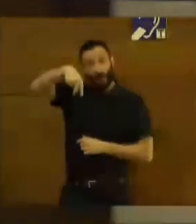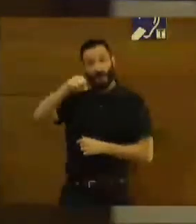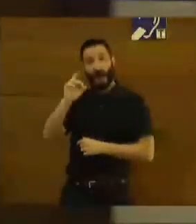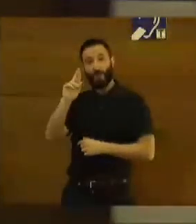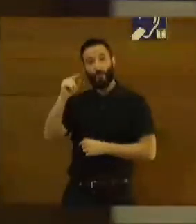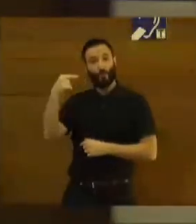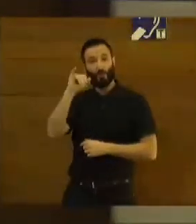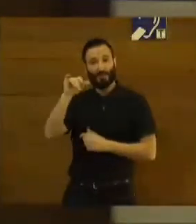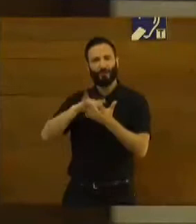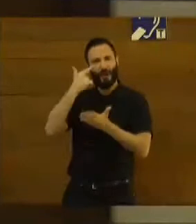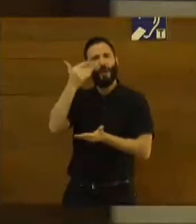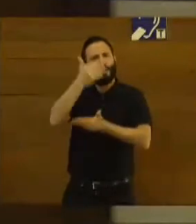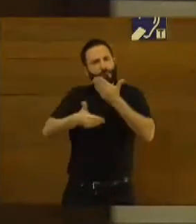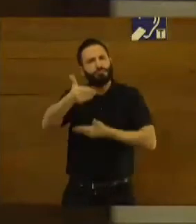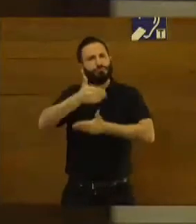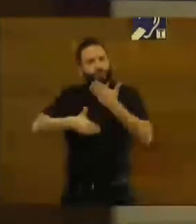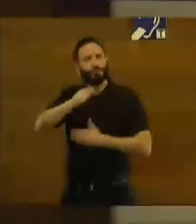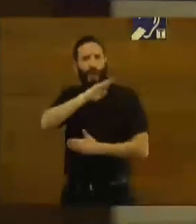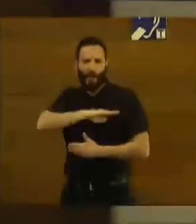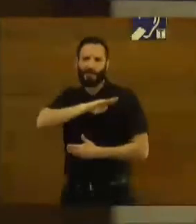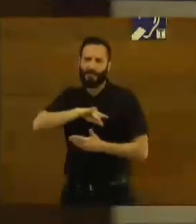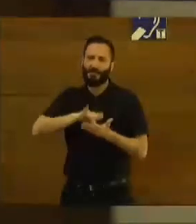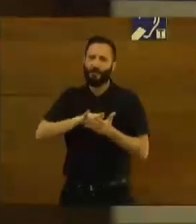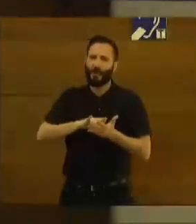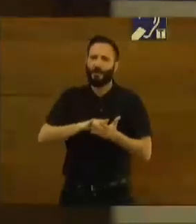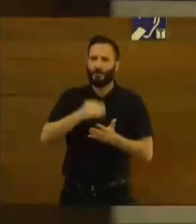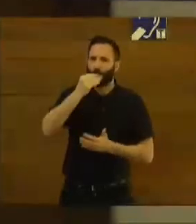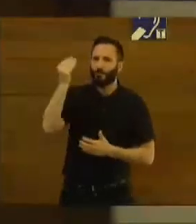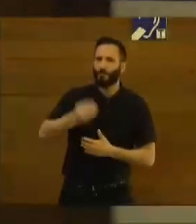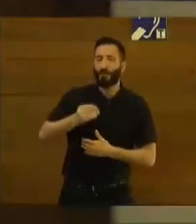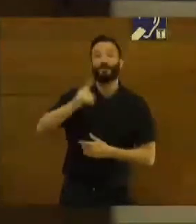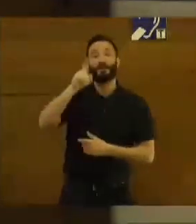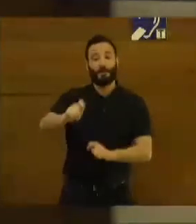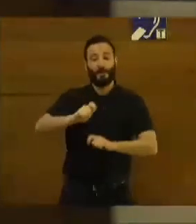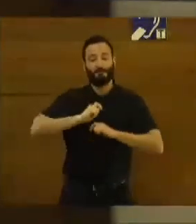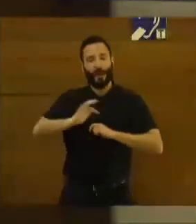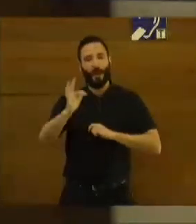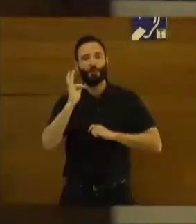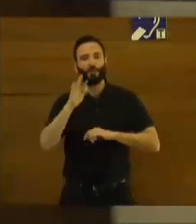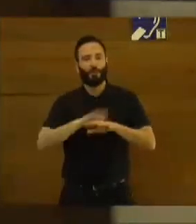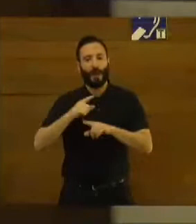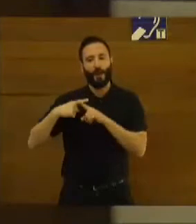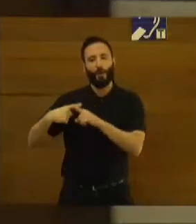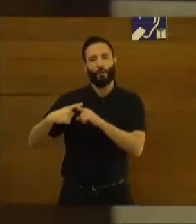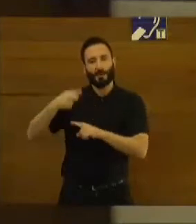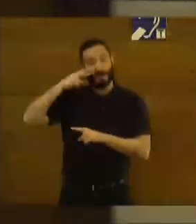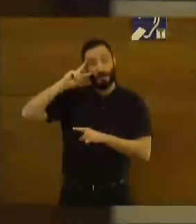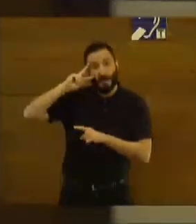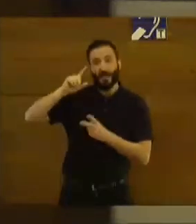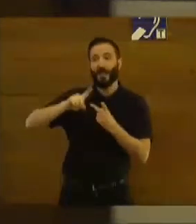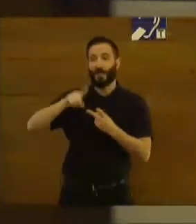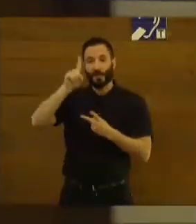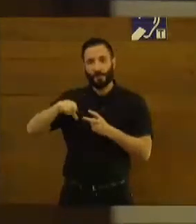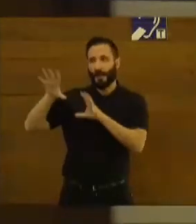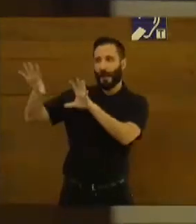una gran alianza que merece realmente la pena y nos hace mejores a todos compartirmos experiencias y